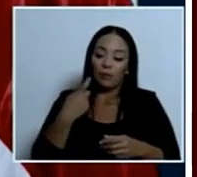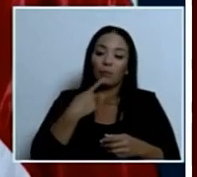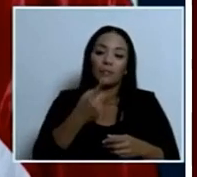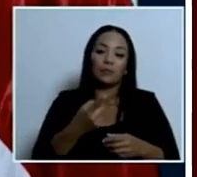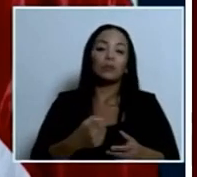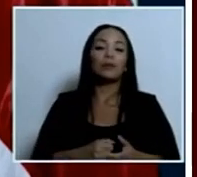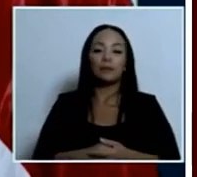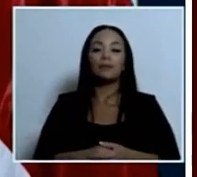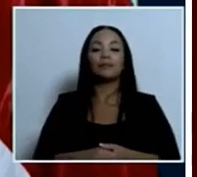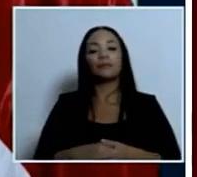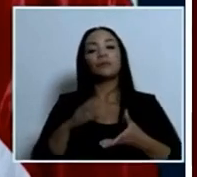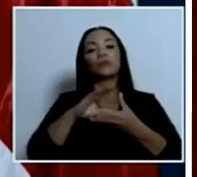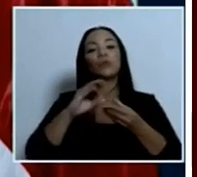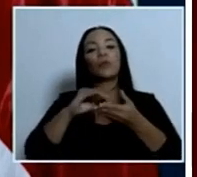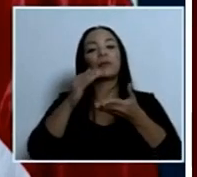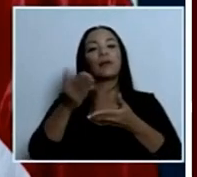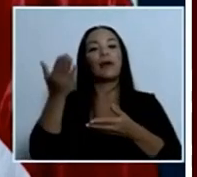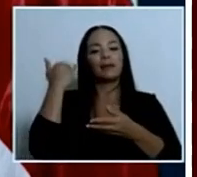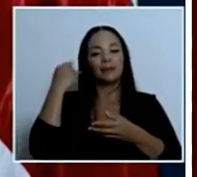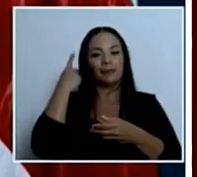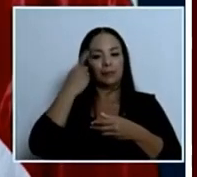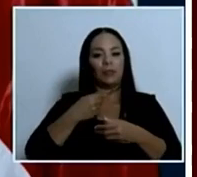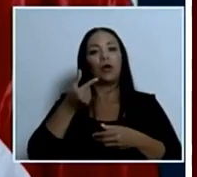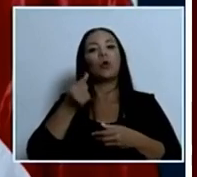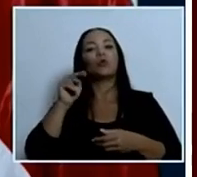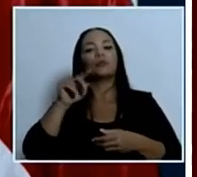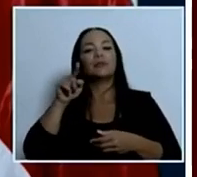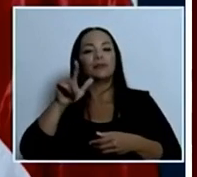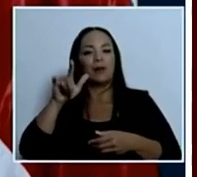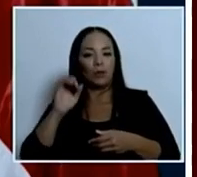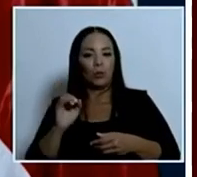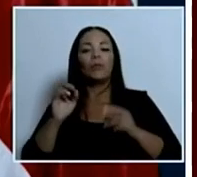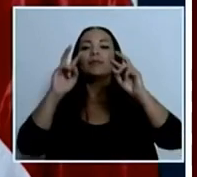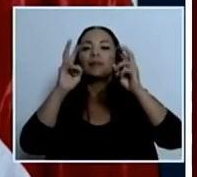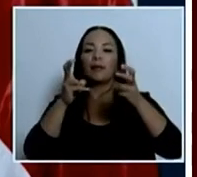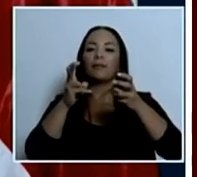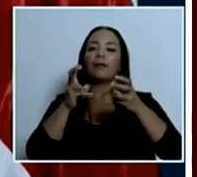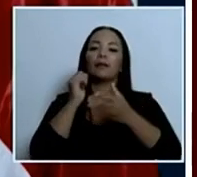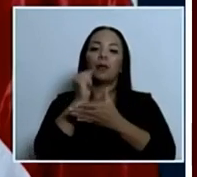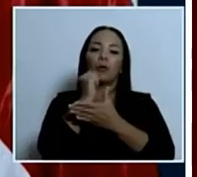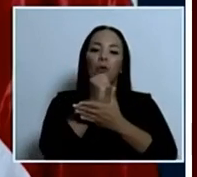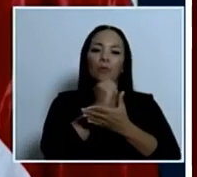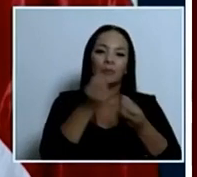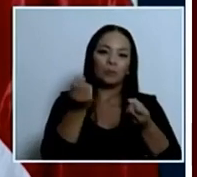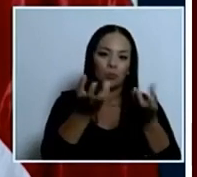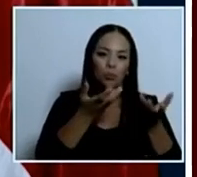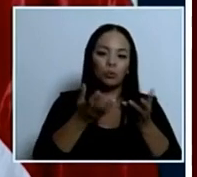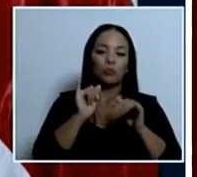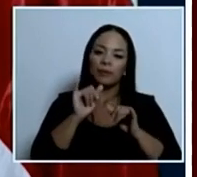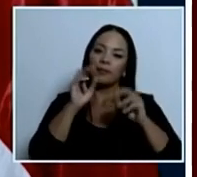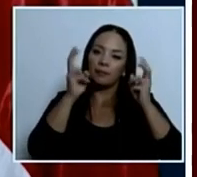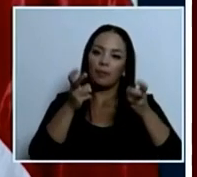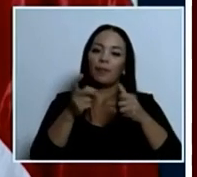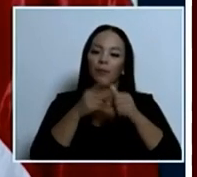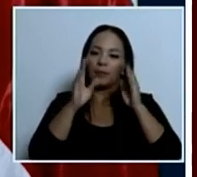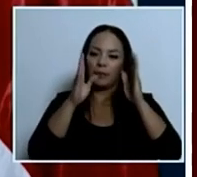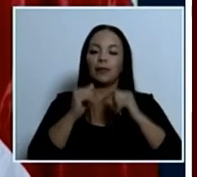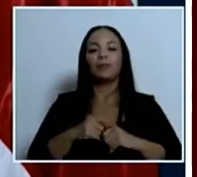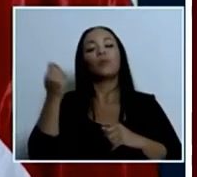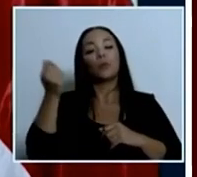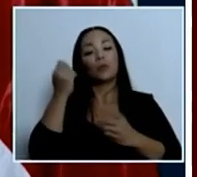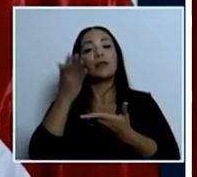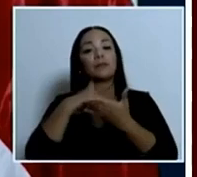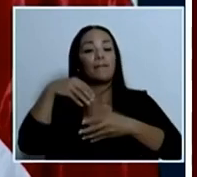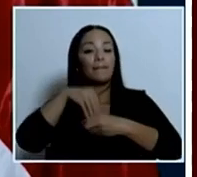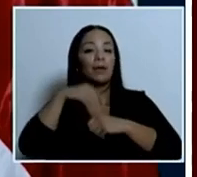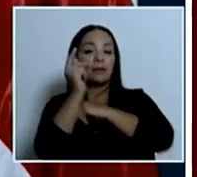comenté ante la pregunta de don Gonzalo sobre el tema de los homicidios y asesinatos porque Guanacaste es parte de